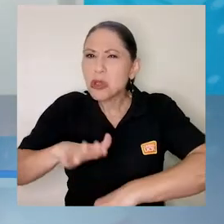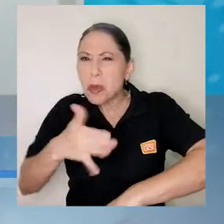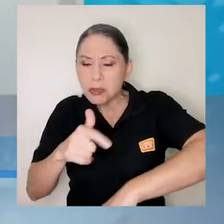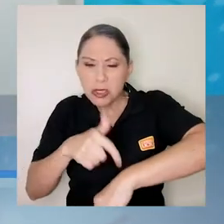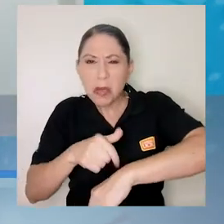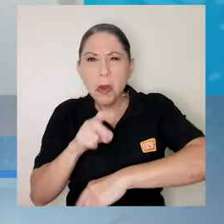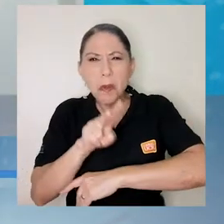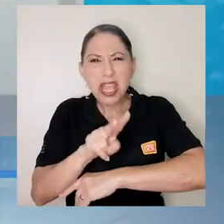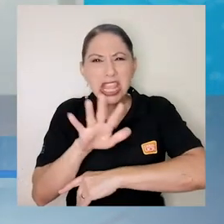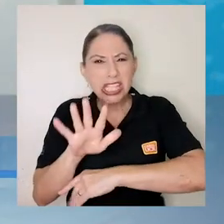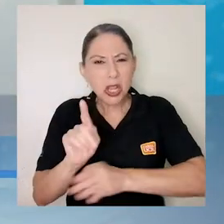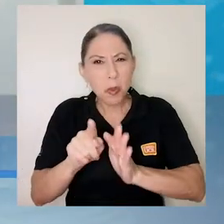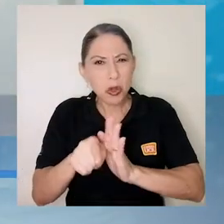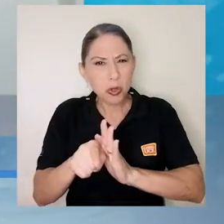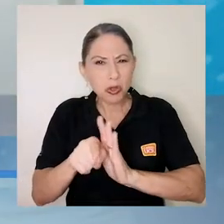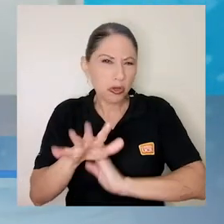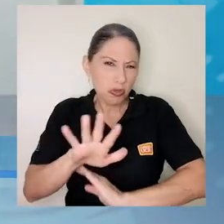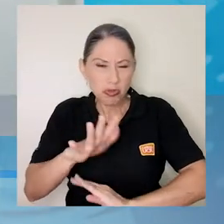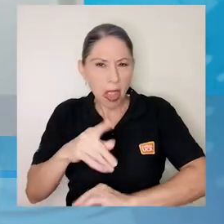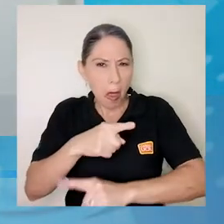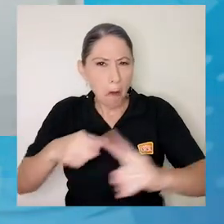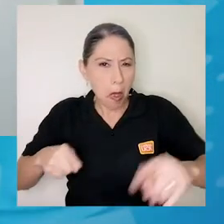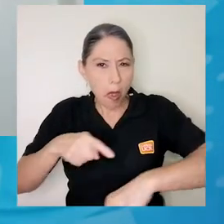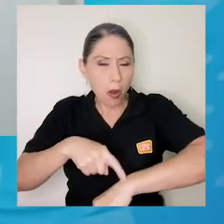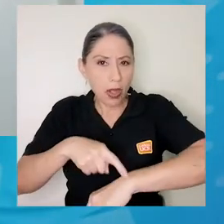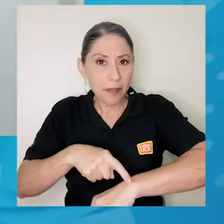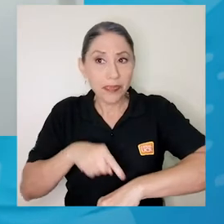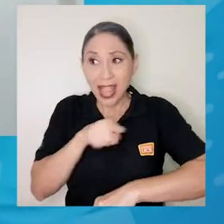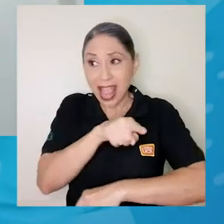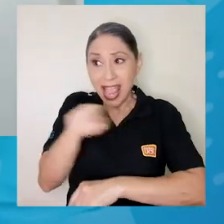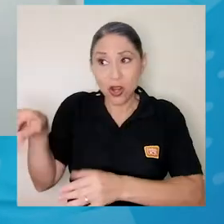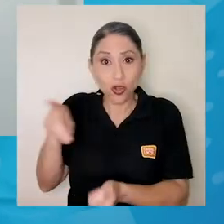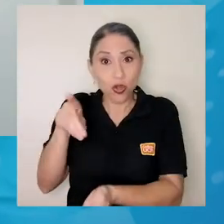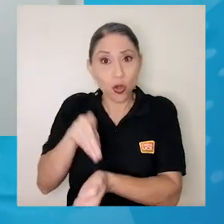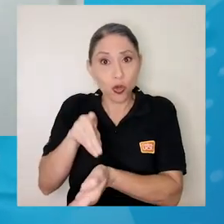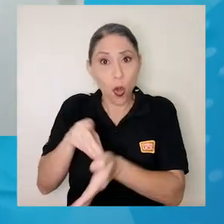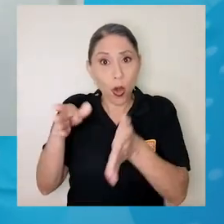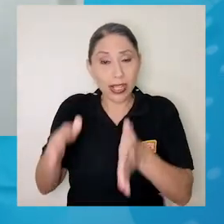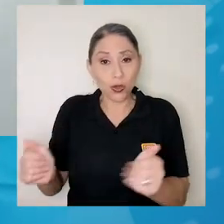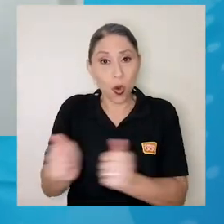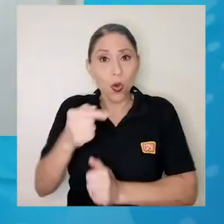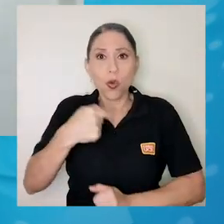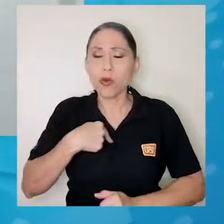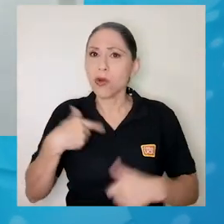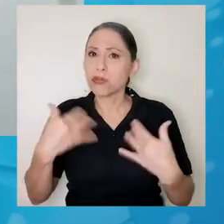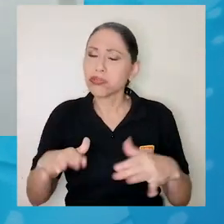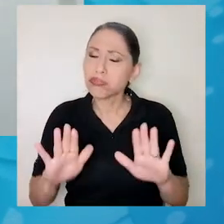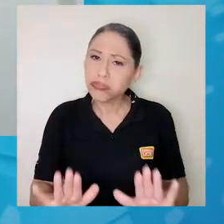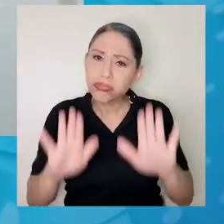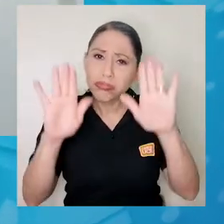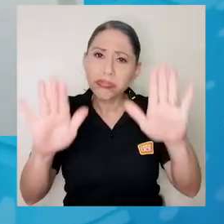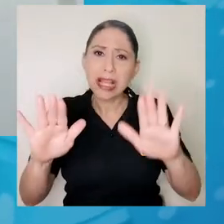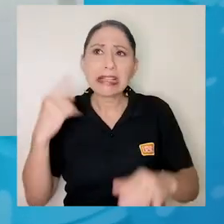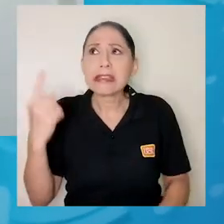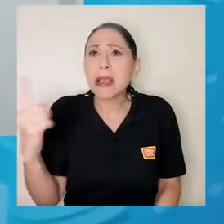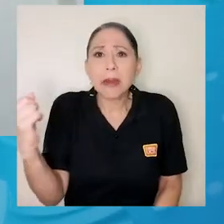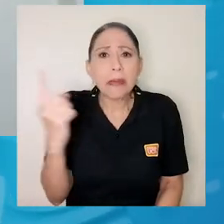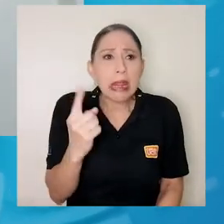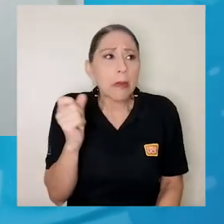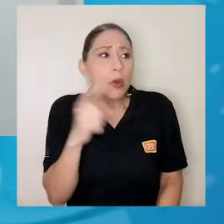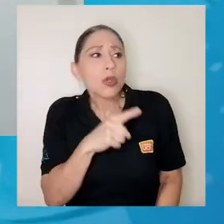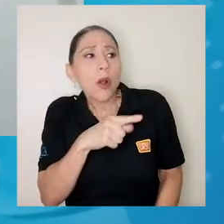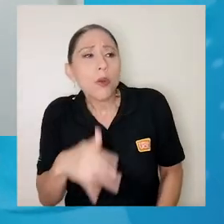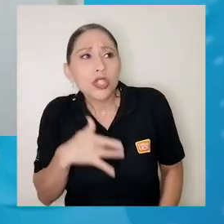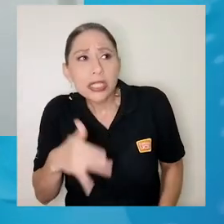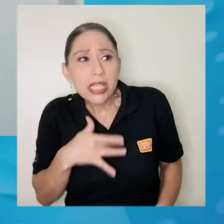rápido. Los doctores que están ahí con uno son increíbles, les pasan preguntando que cómo se siente,